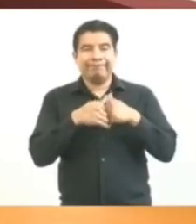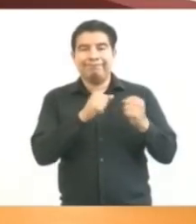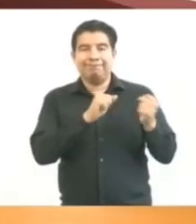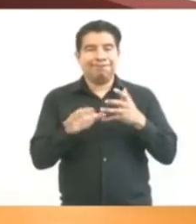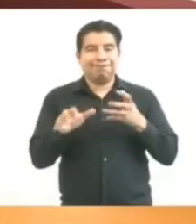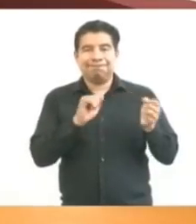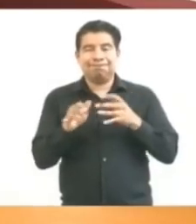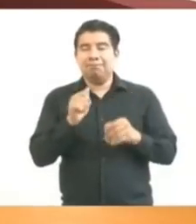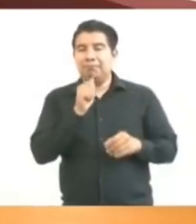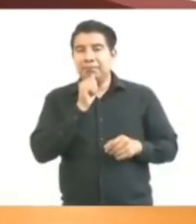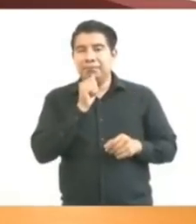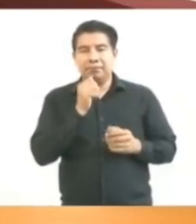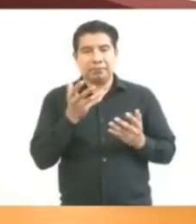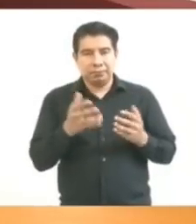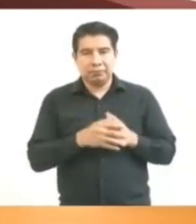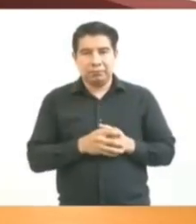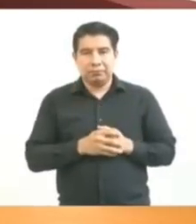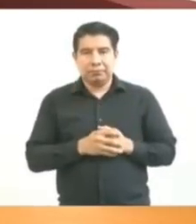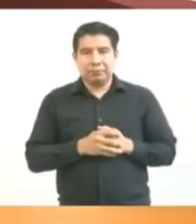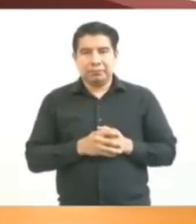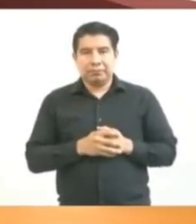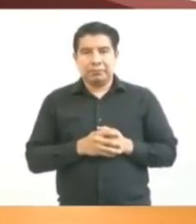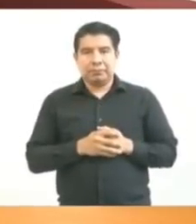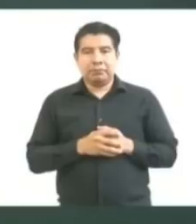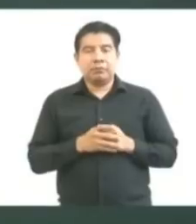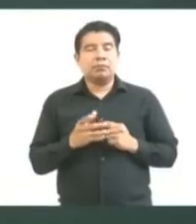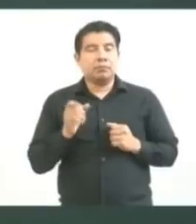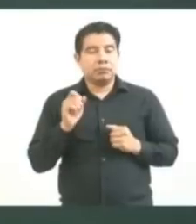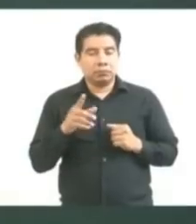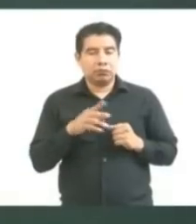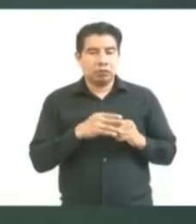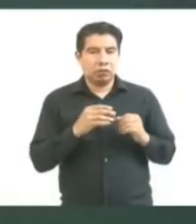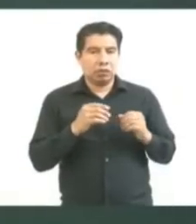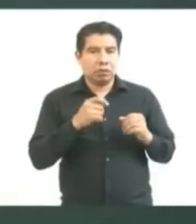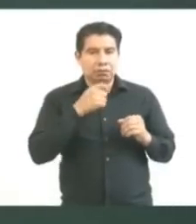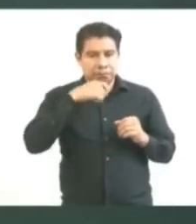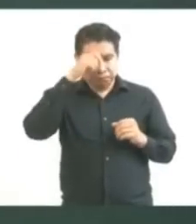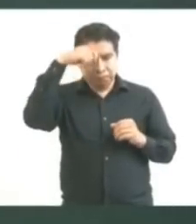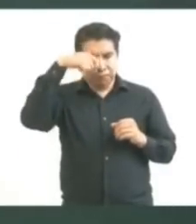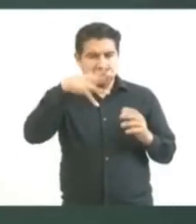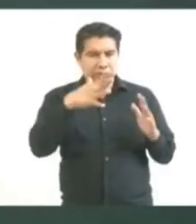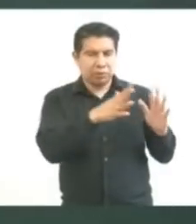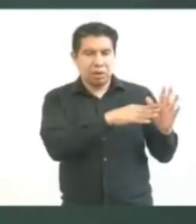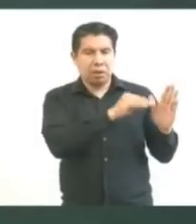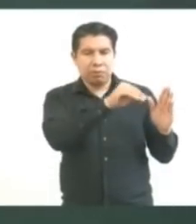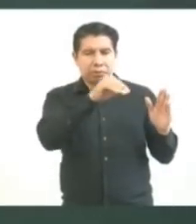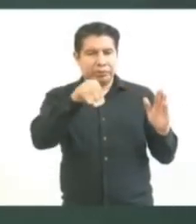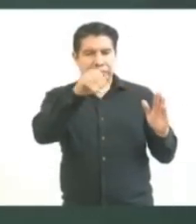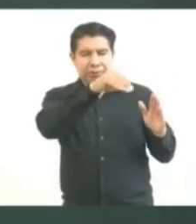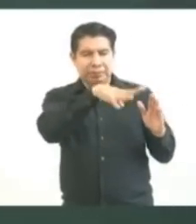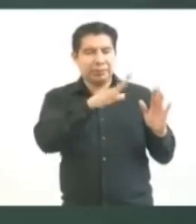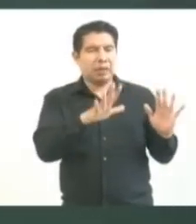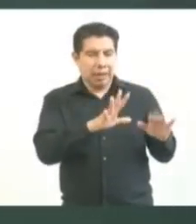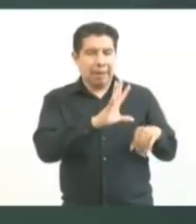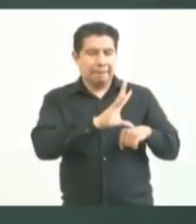De modo que esta veda electoral va a permitir que las